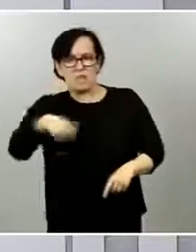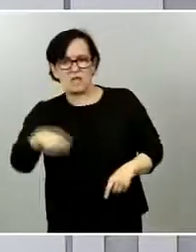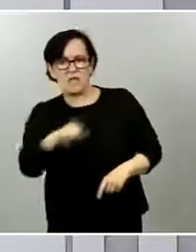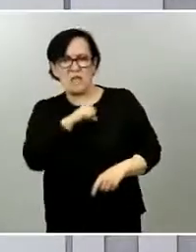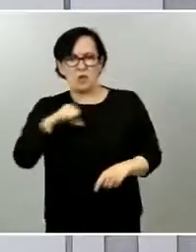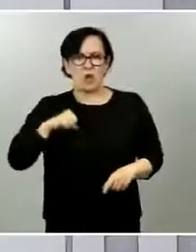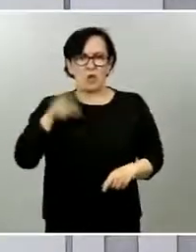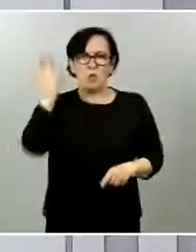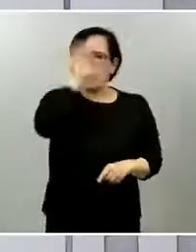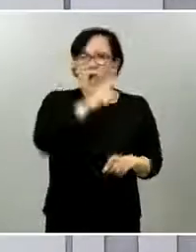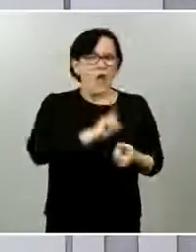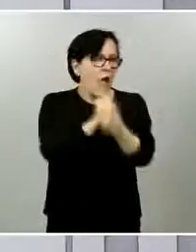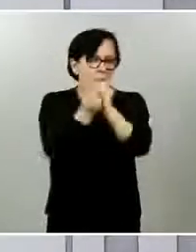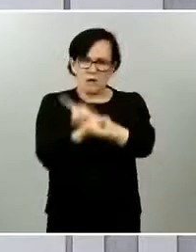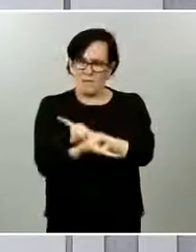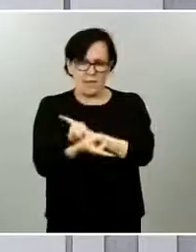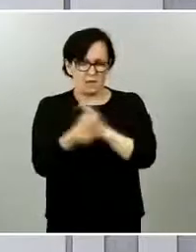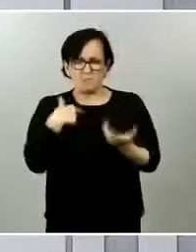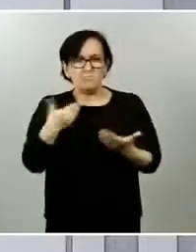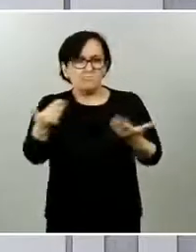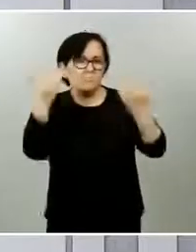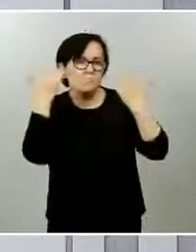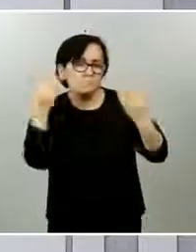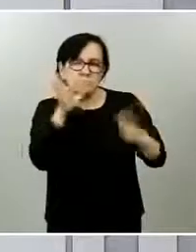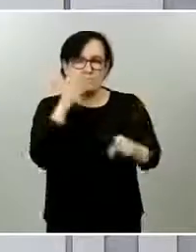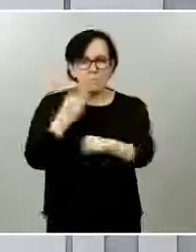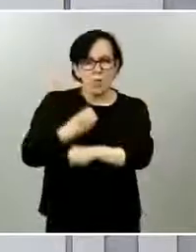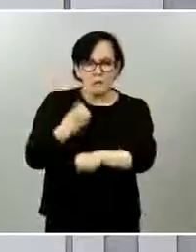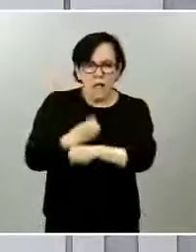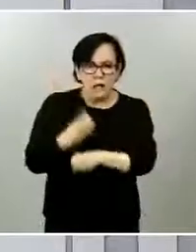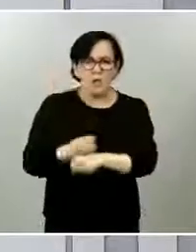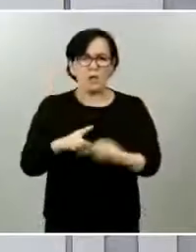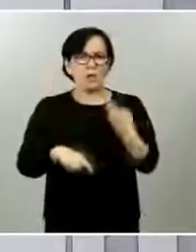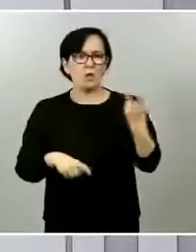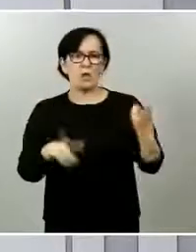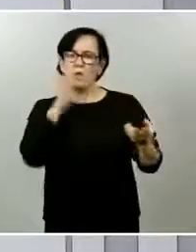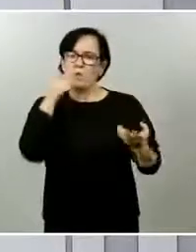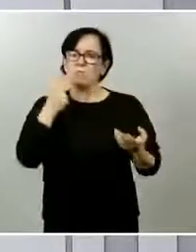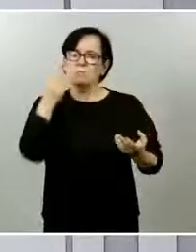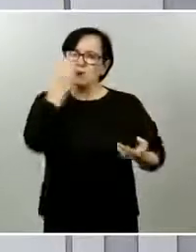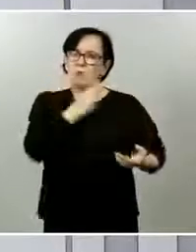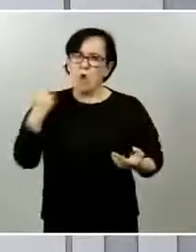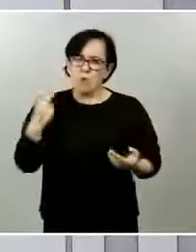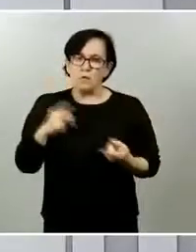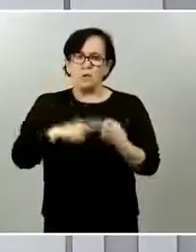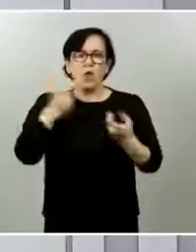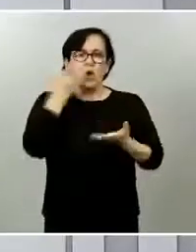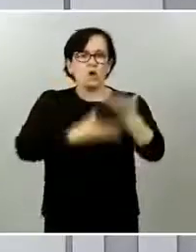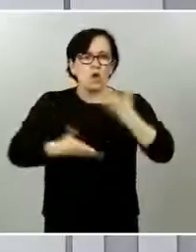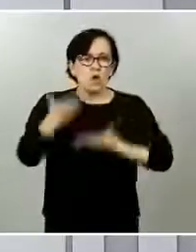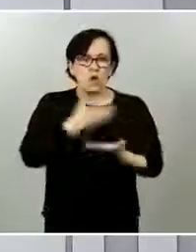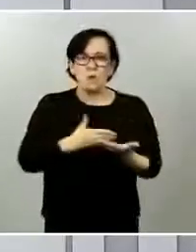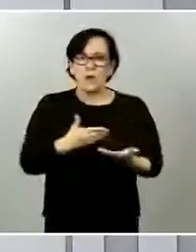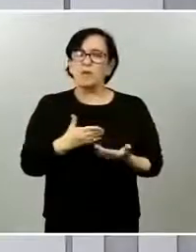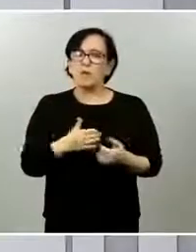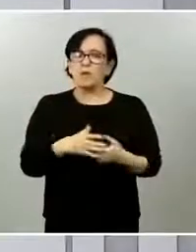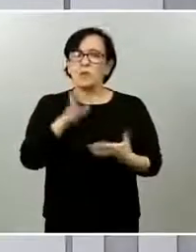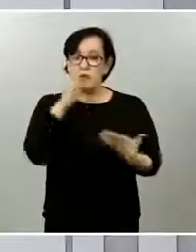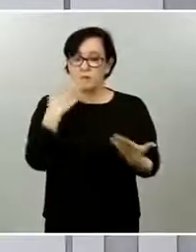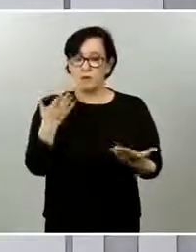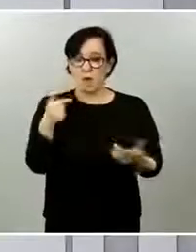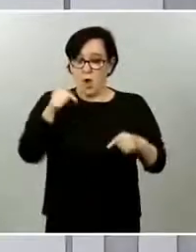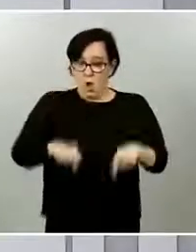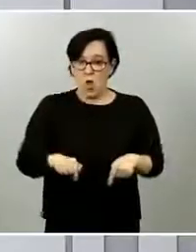en esta propia sala de prensa no habrán escuchado ustedes nunca ningún reproche a ningún presidente autonómico todo lo